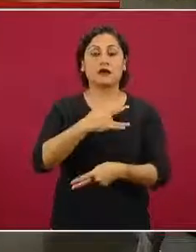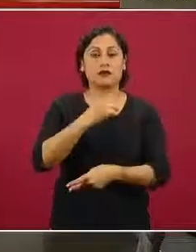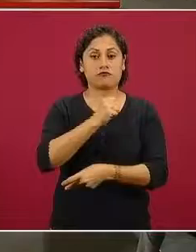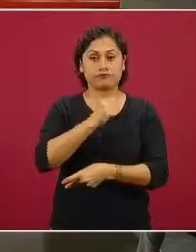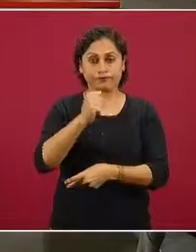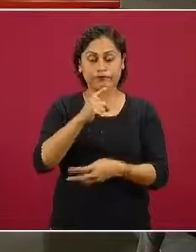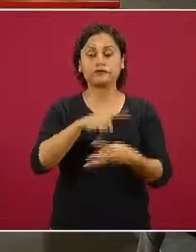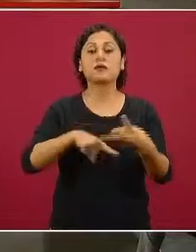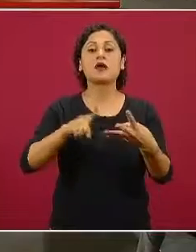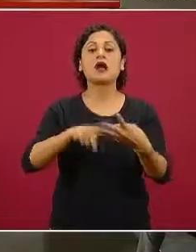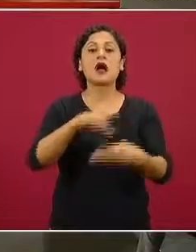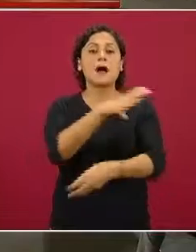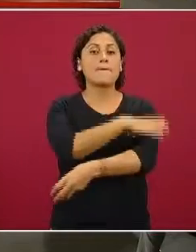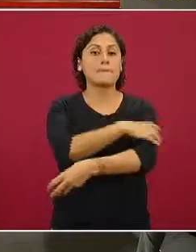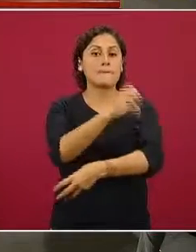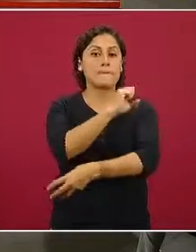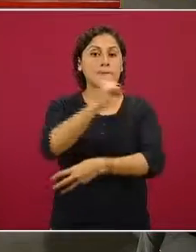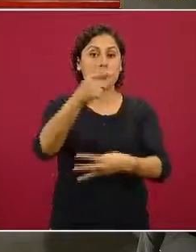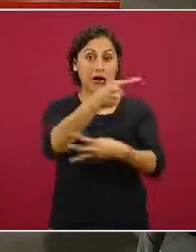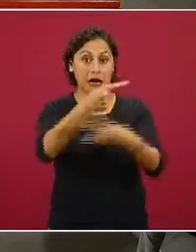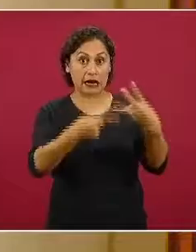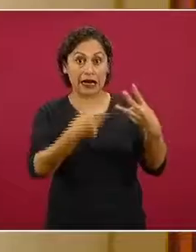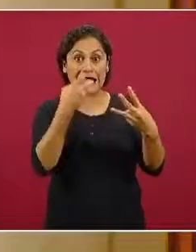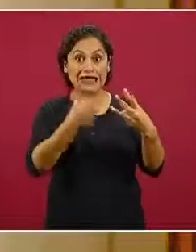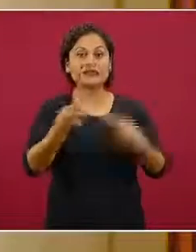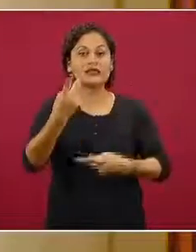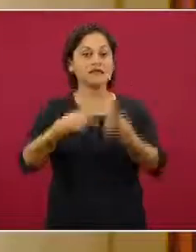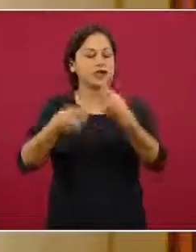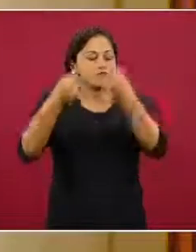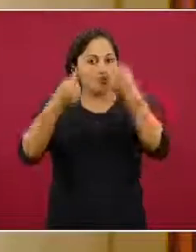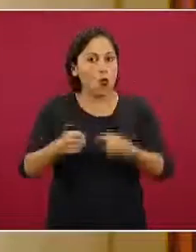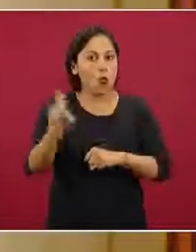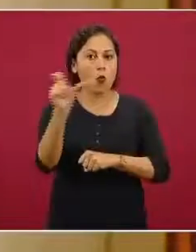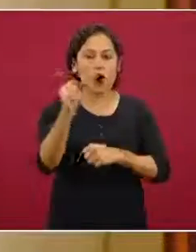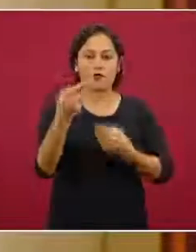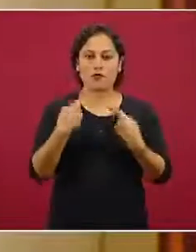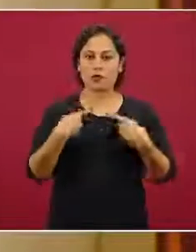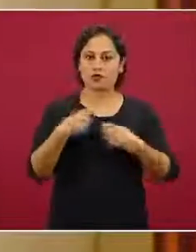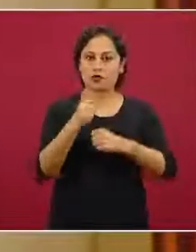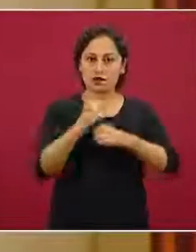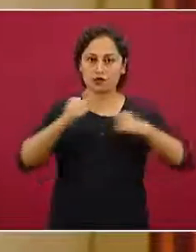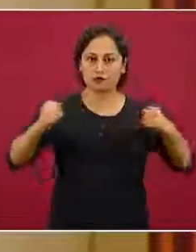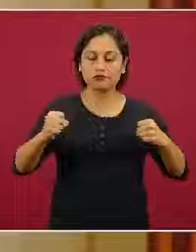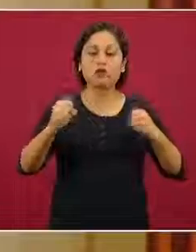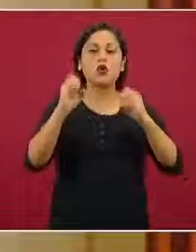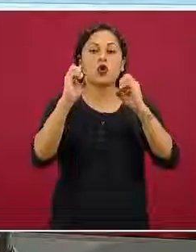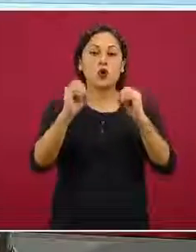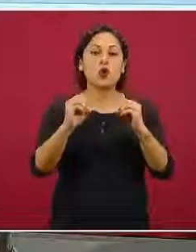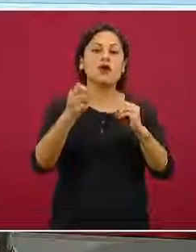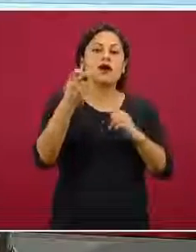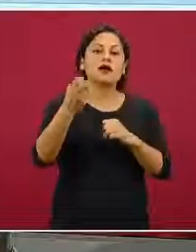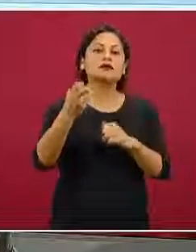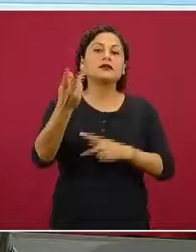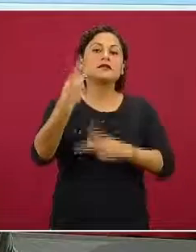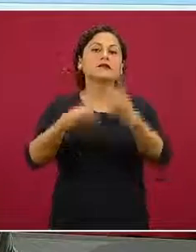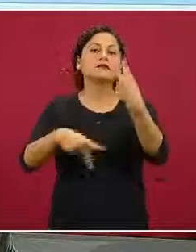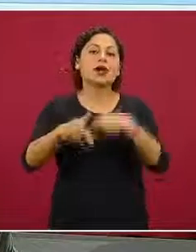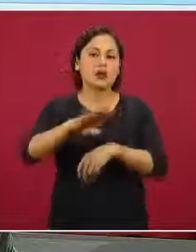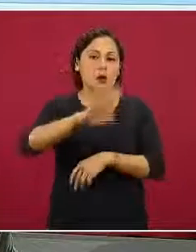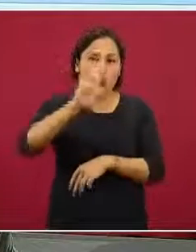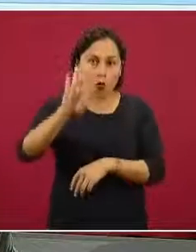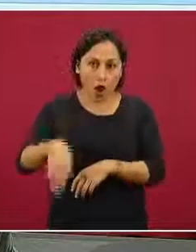hipertensión que son de las alteraciones de mayor impacto en pérdida de años de vida saludable, en mortalidad